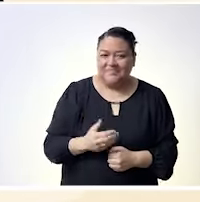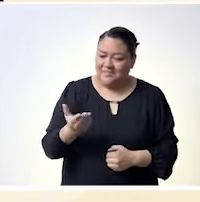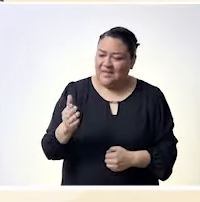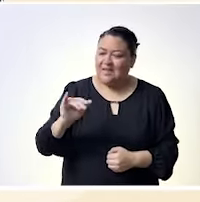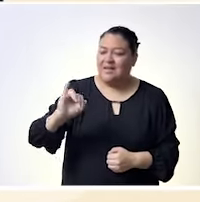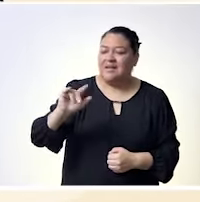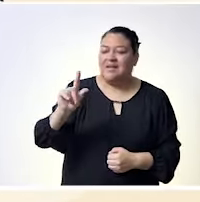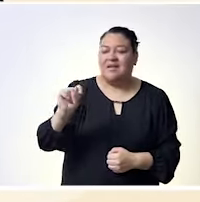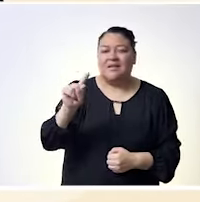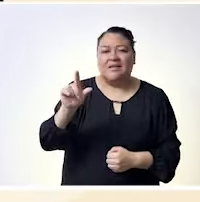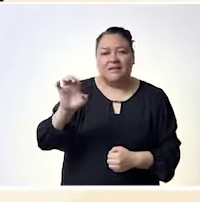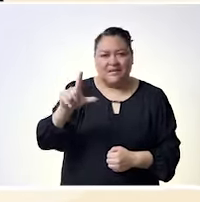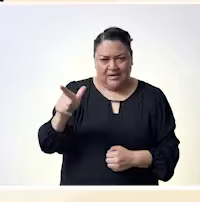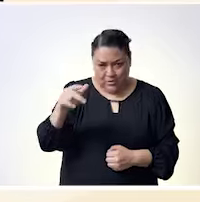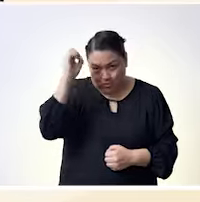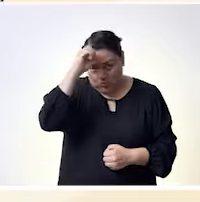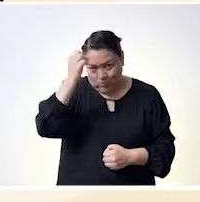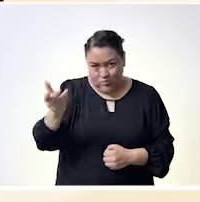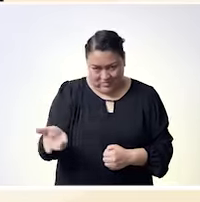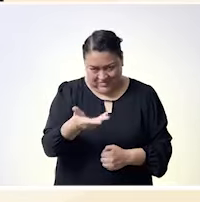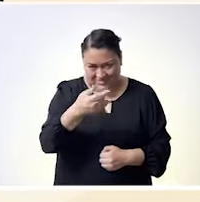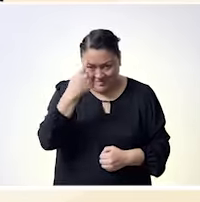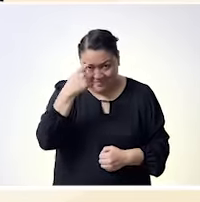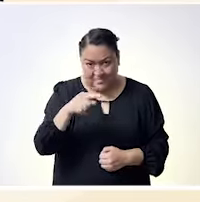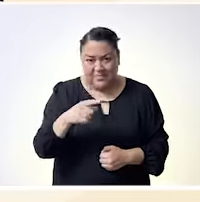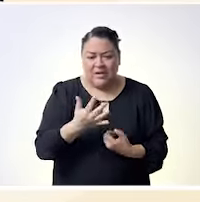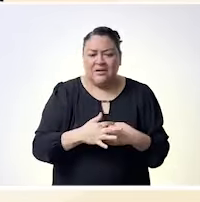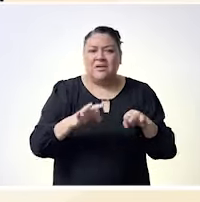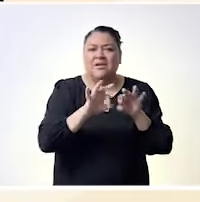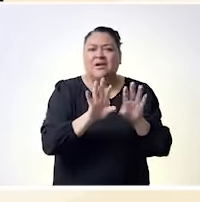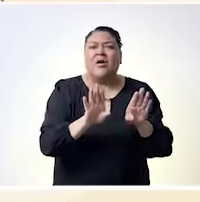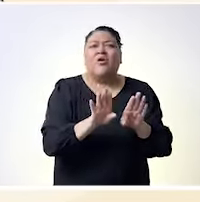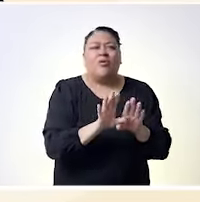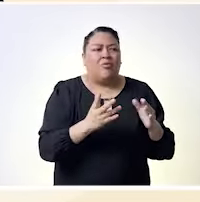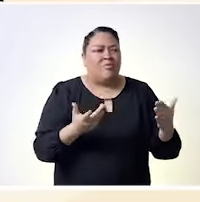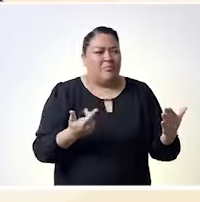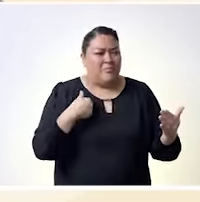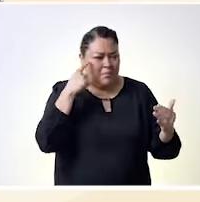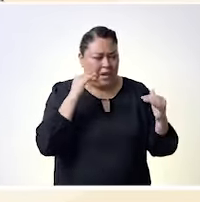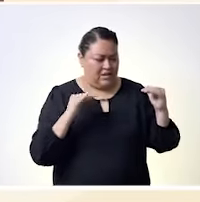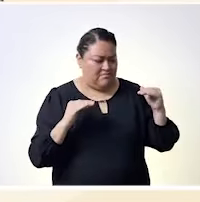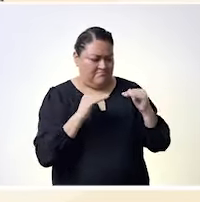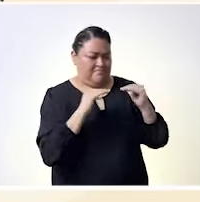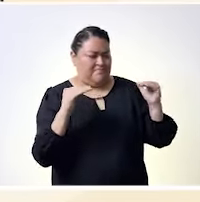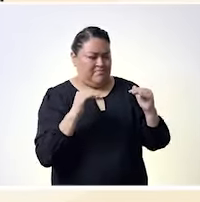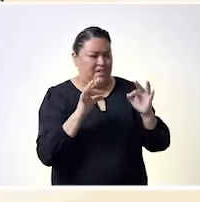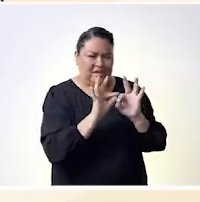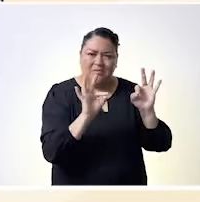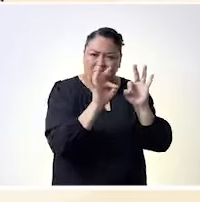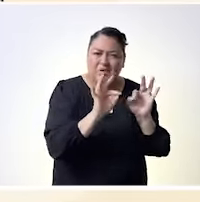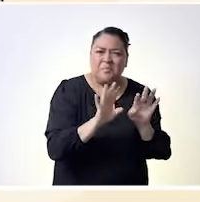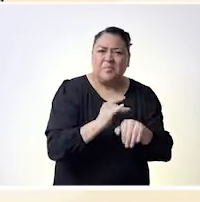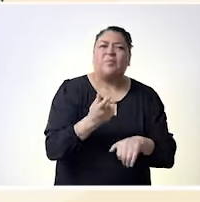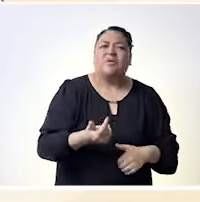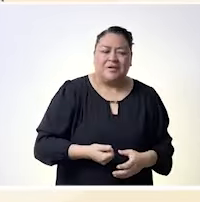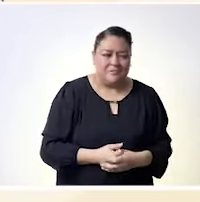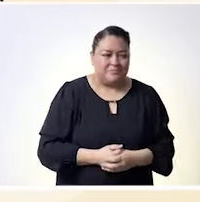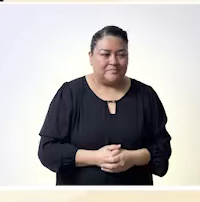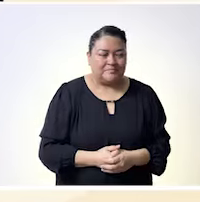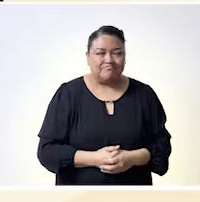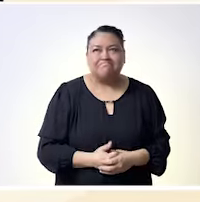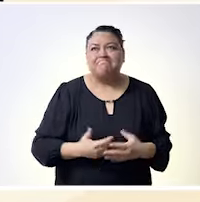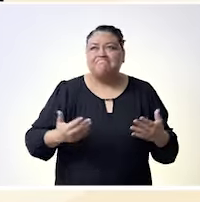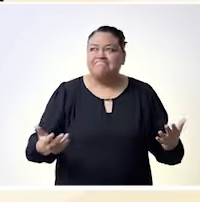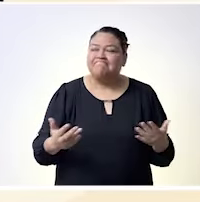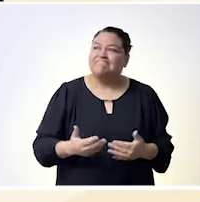pero hacer uso de ello y ayudar ¿no? que sea que sea un tema de que de verdad nos pongamos esas gafas sin ponérnoslas